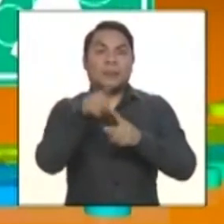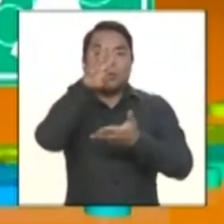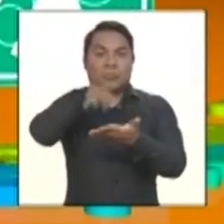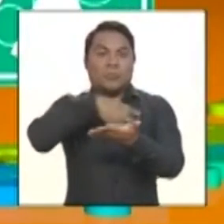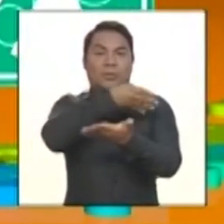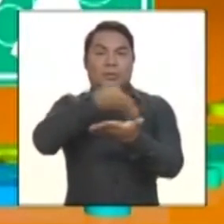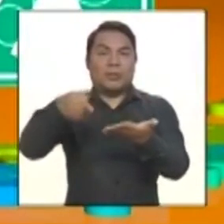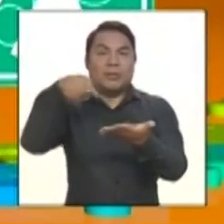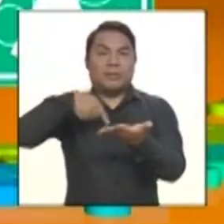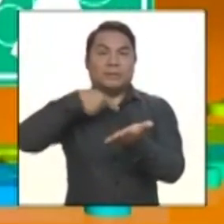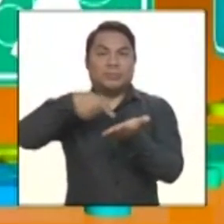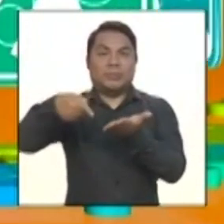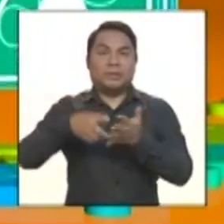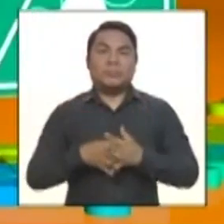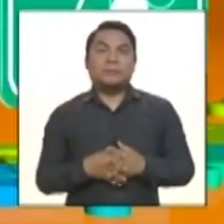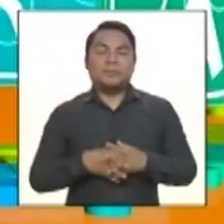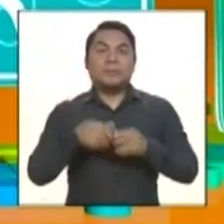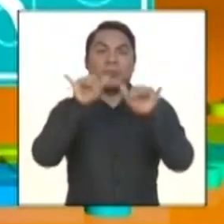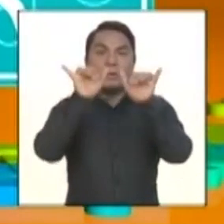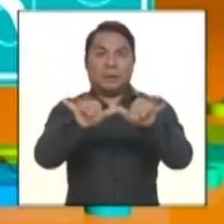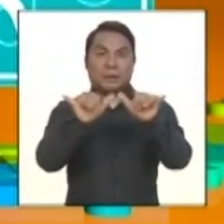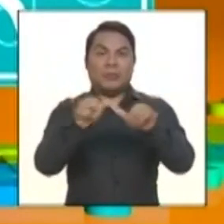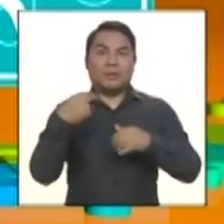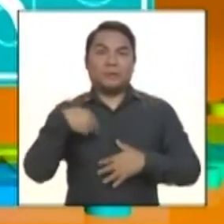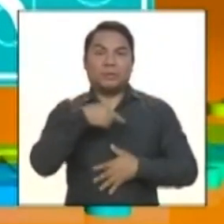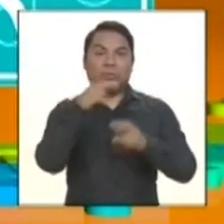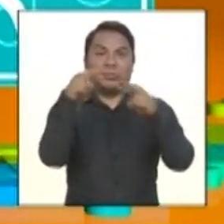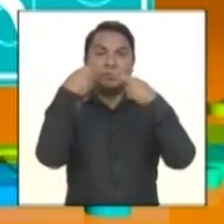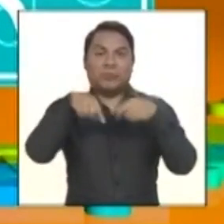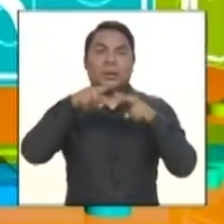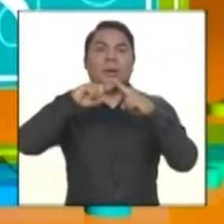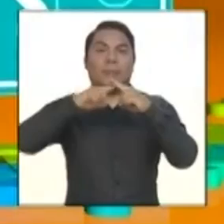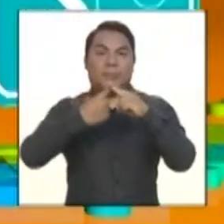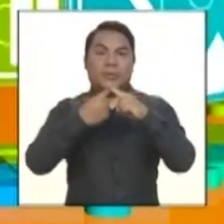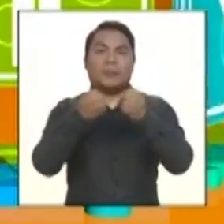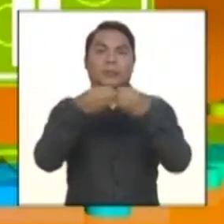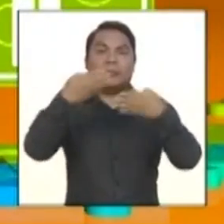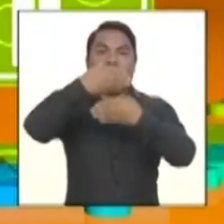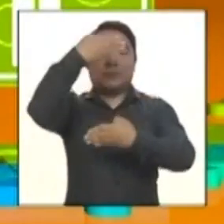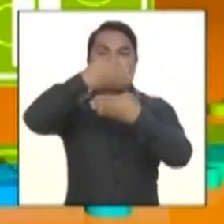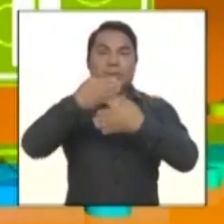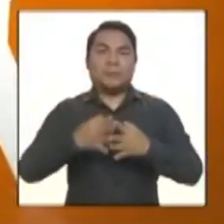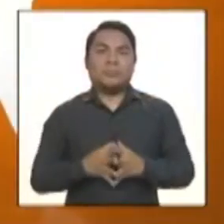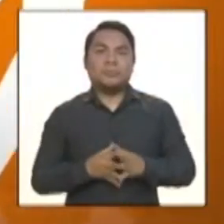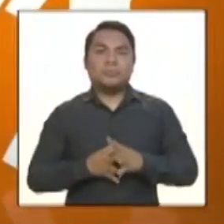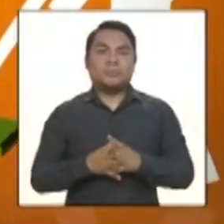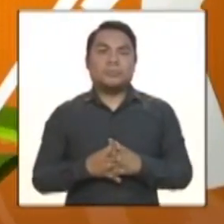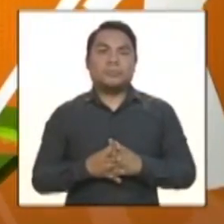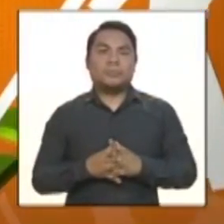agenda de la semana. Quédese con nosotros que aquí empieza Sin Barreras.